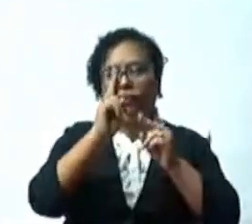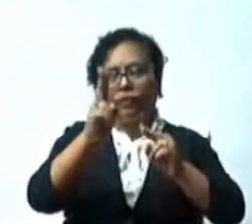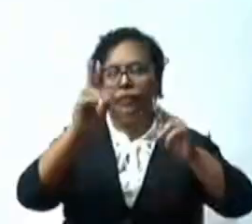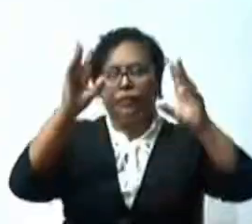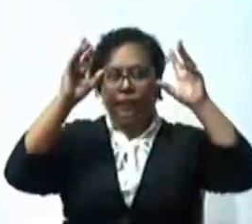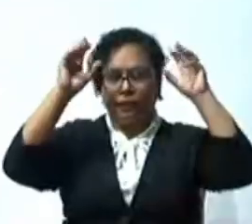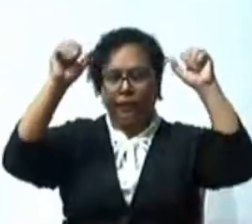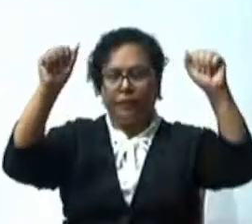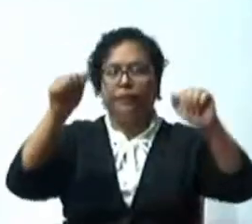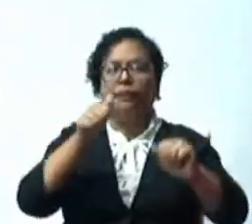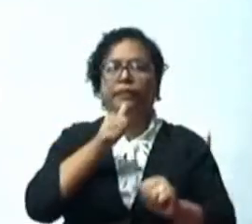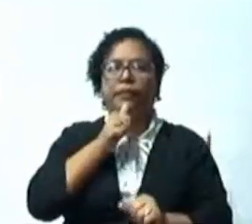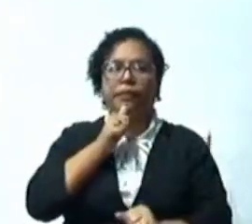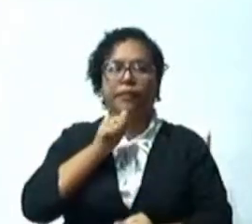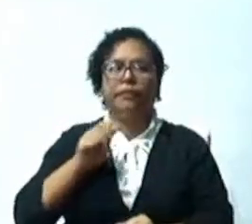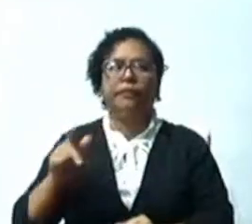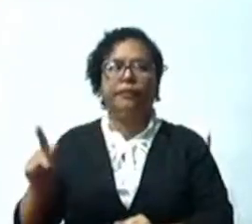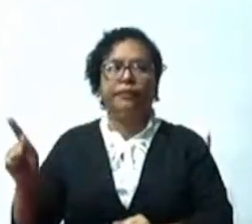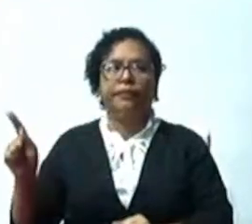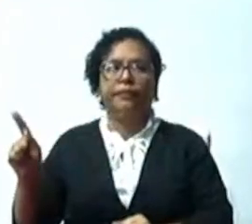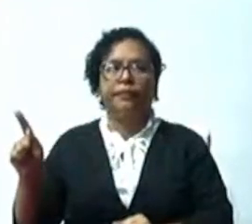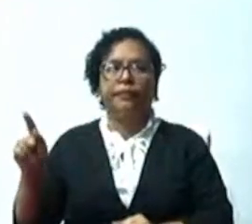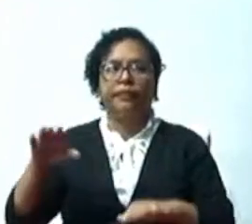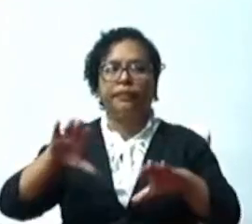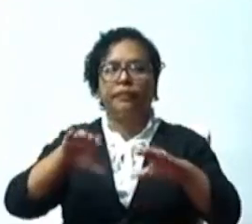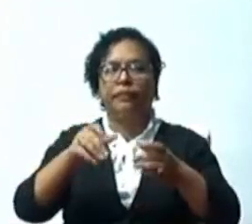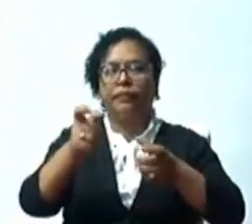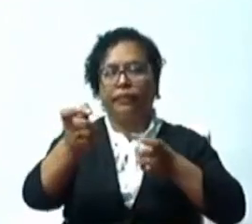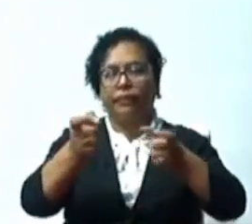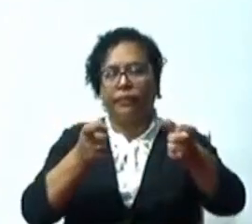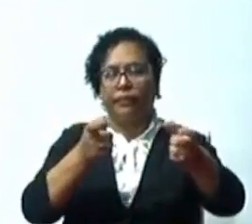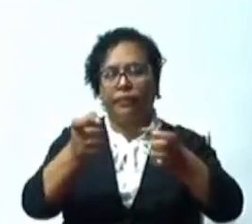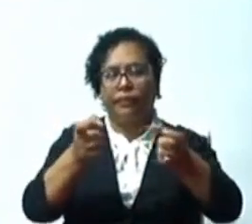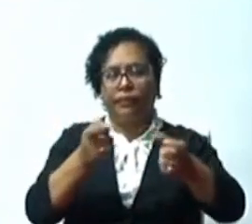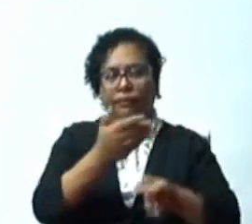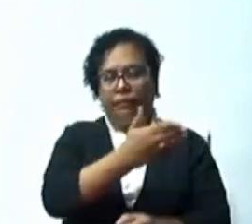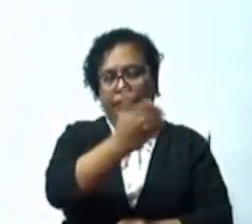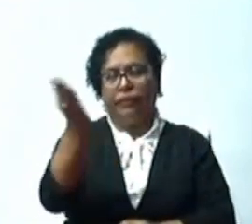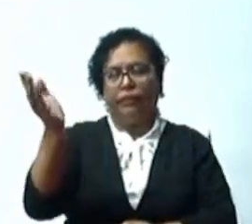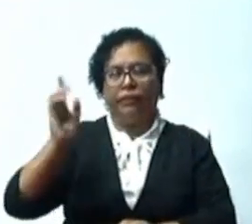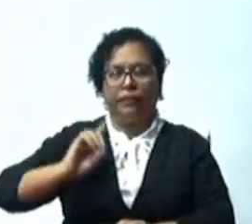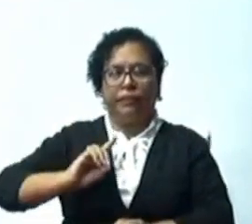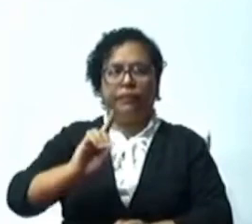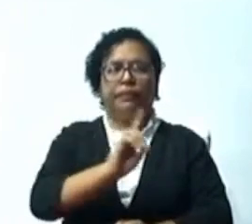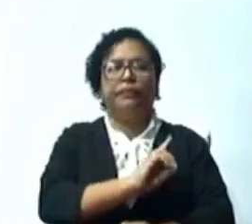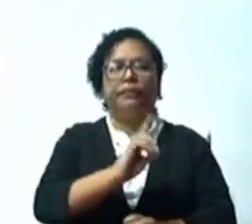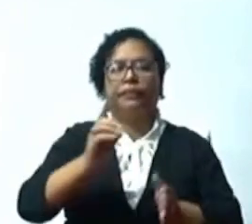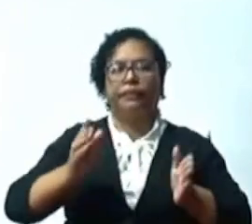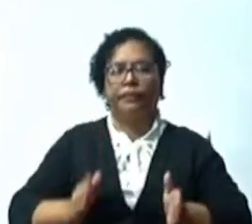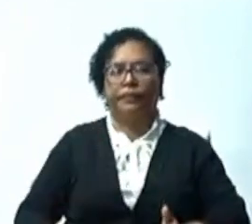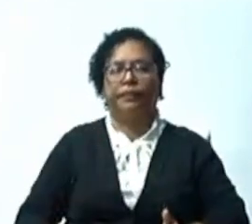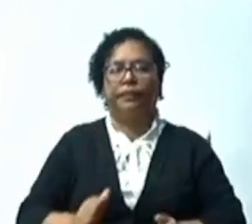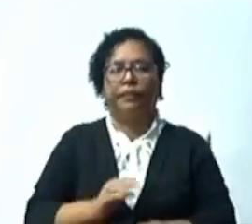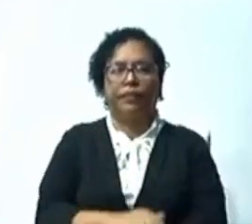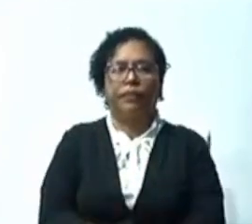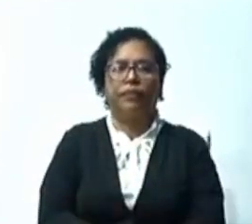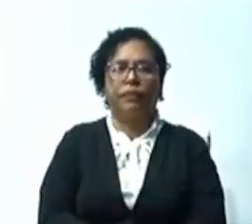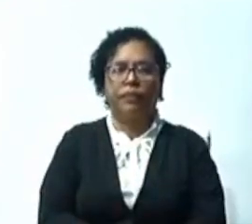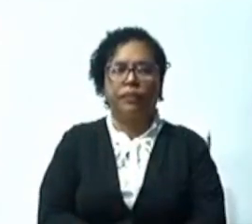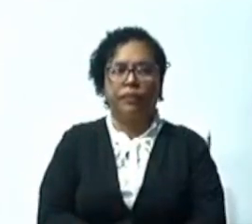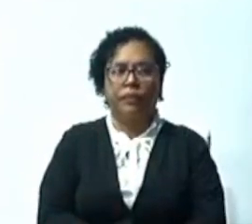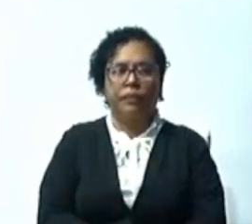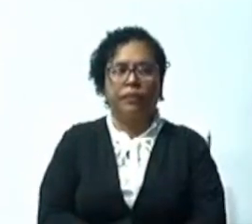Pacheco, bufete directivo, diputados y diputadas. En el día de hoy,